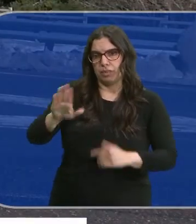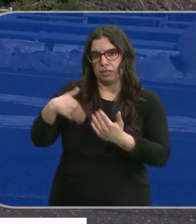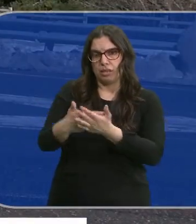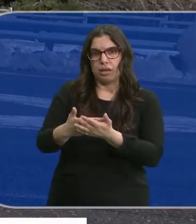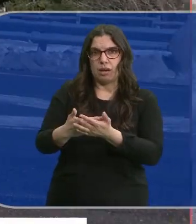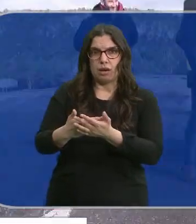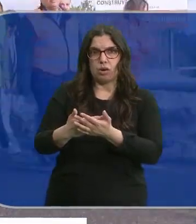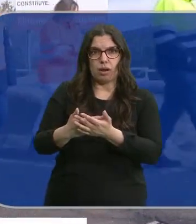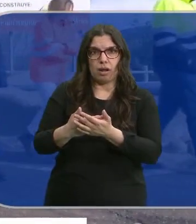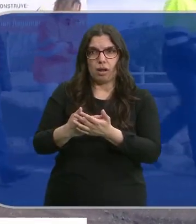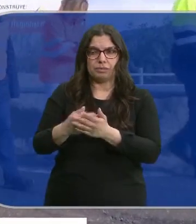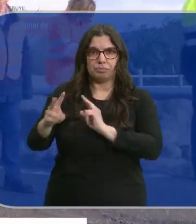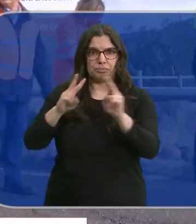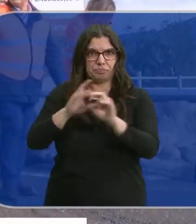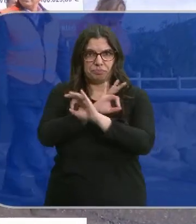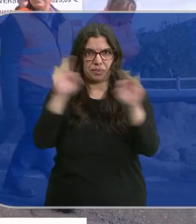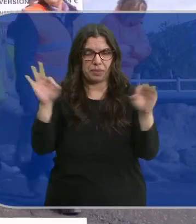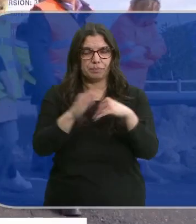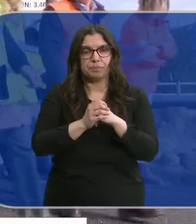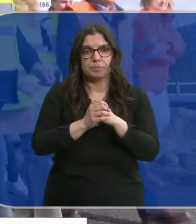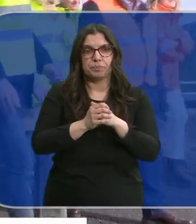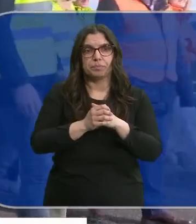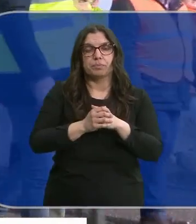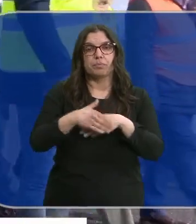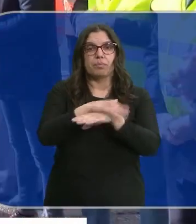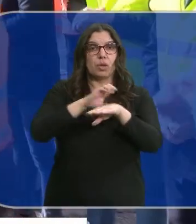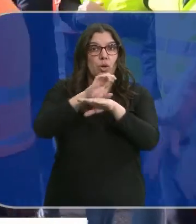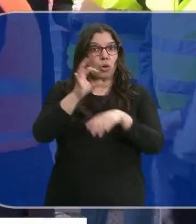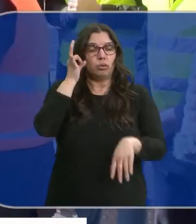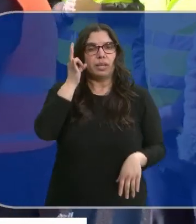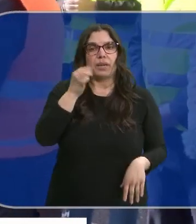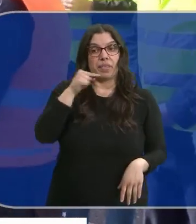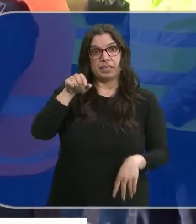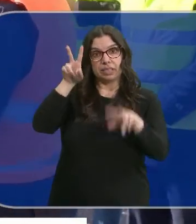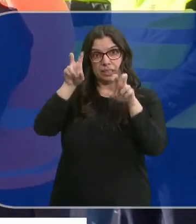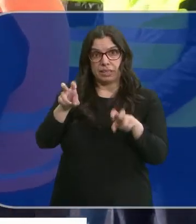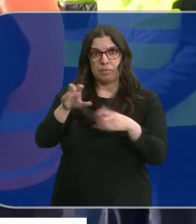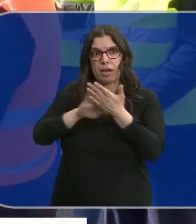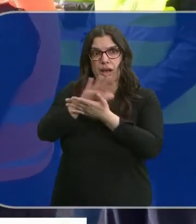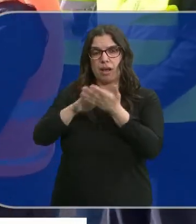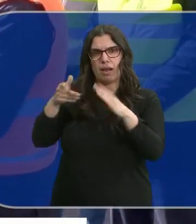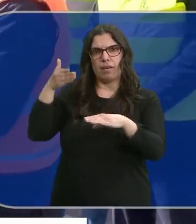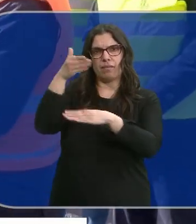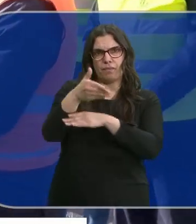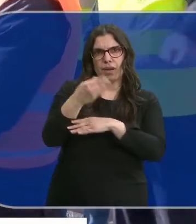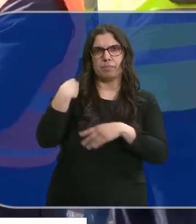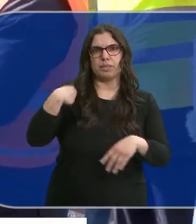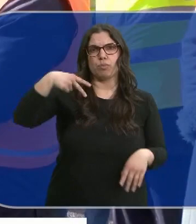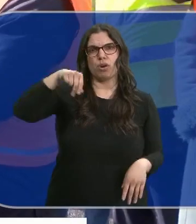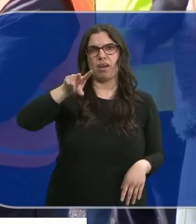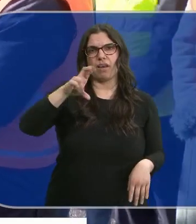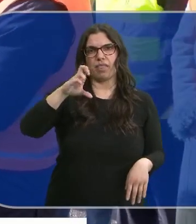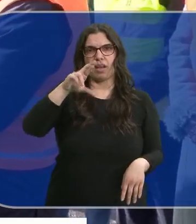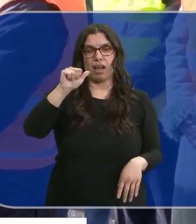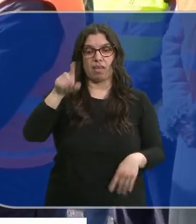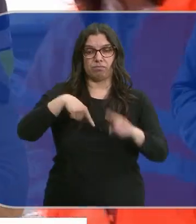hasta el momento solo se ha obtenido la callada por respuesta. María Fernández Corral se ha referido a este tema en su visita al Alto de Navacerrada, donde han concluido